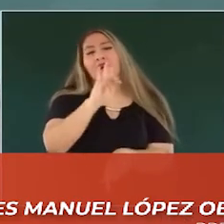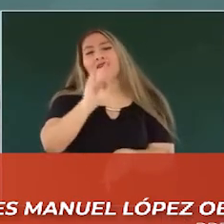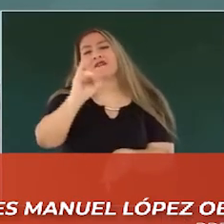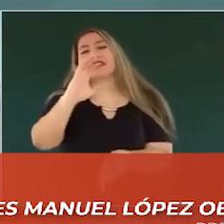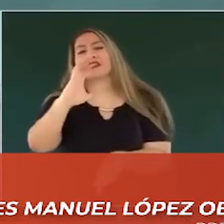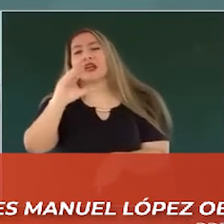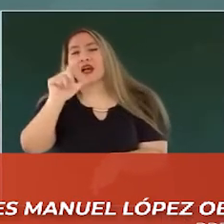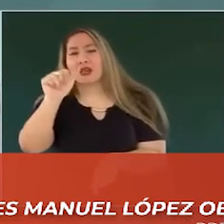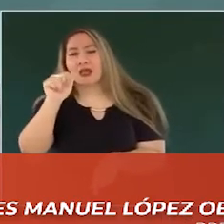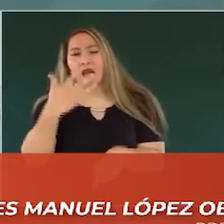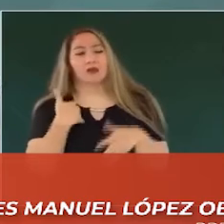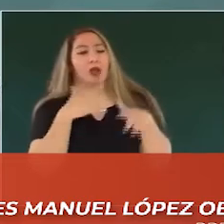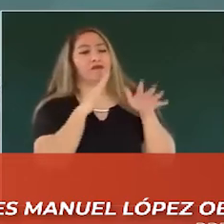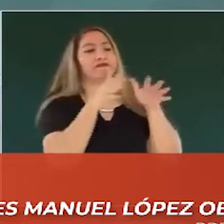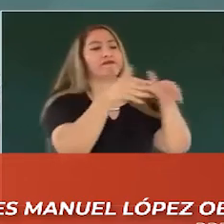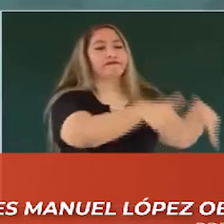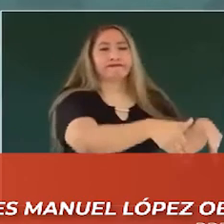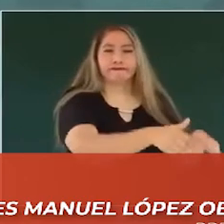va a actuar.